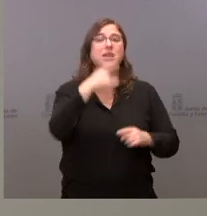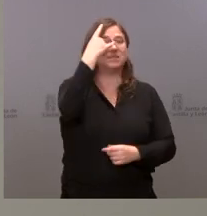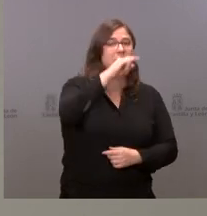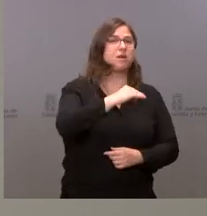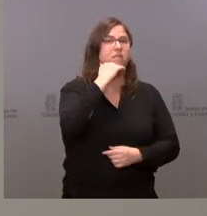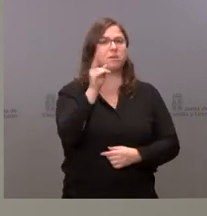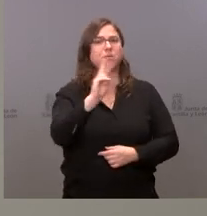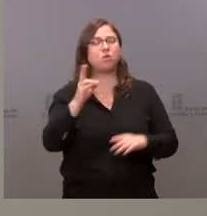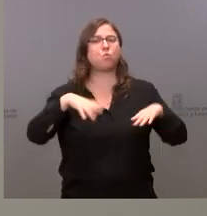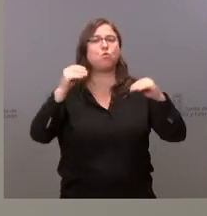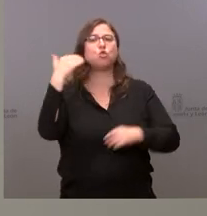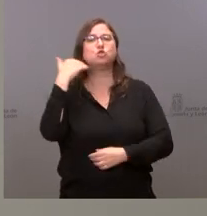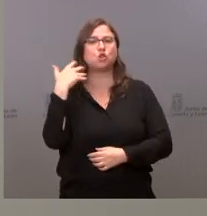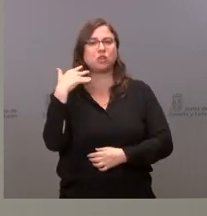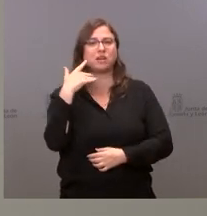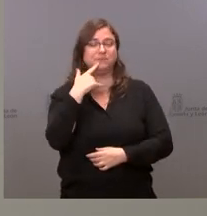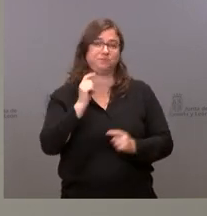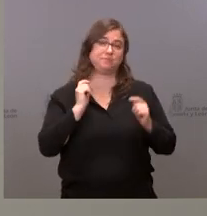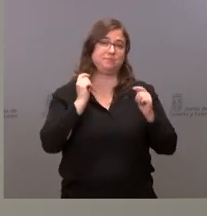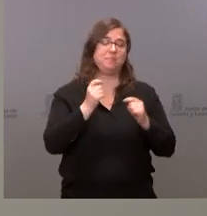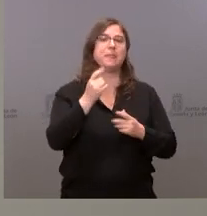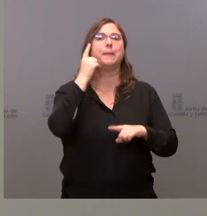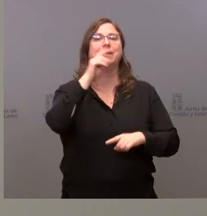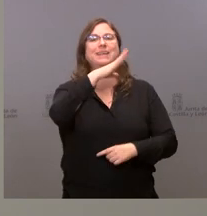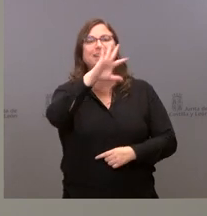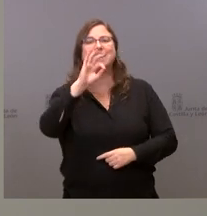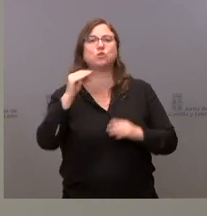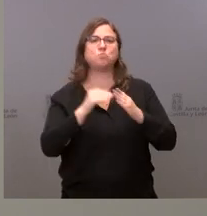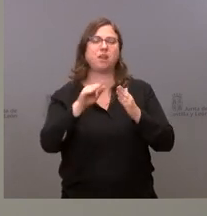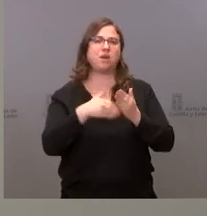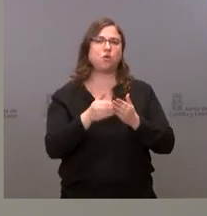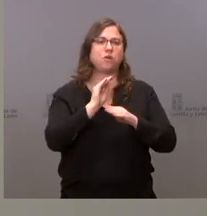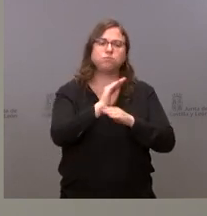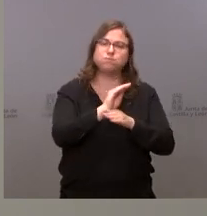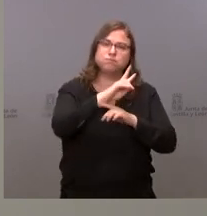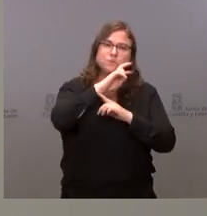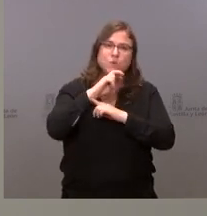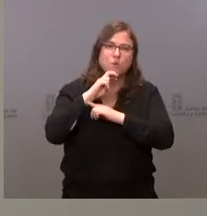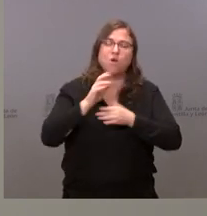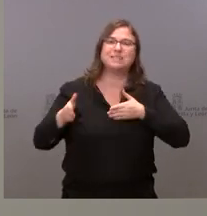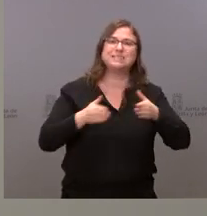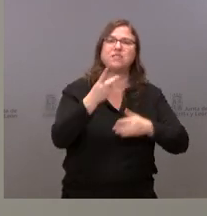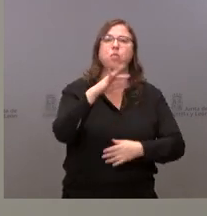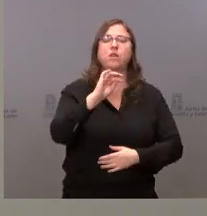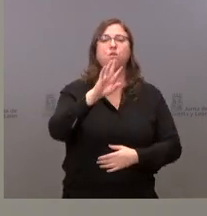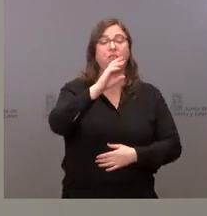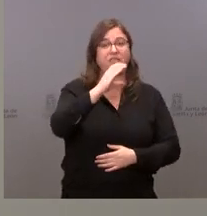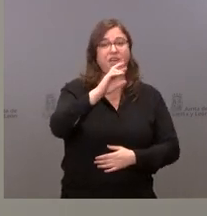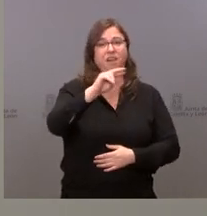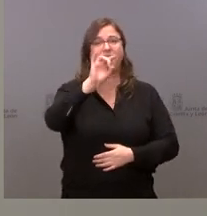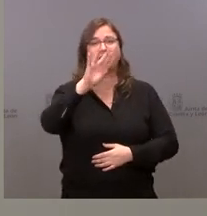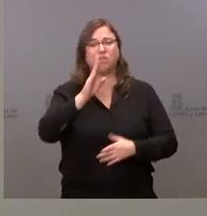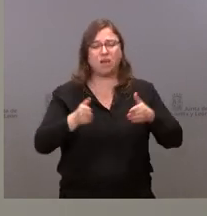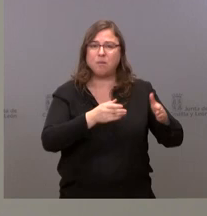Zamora, Valladolid, Burgos y Soria, un paquete de medio millón de euros para la homologación y mantenimiento de la senda del Duero GR14 y otros senderos